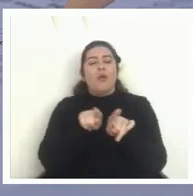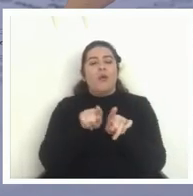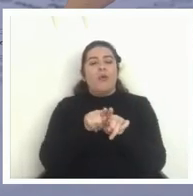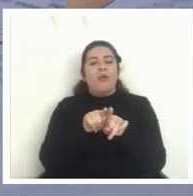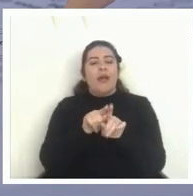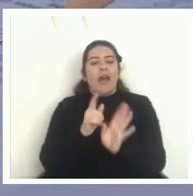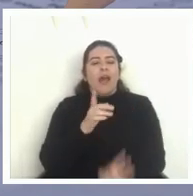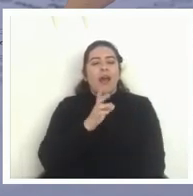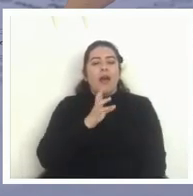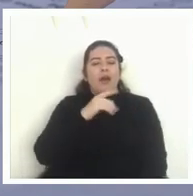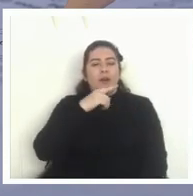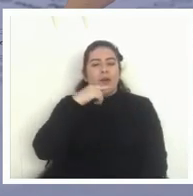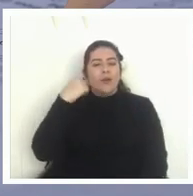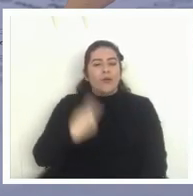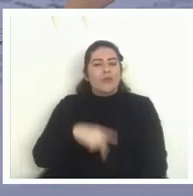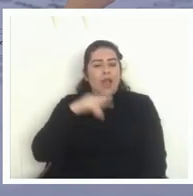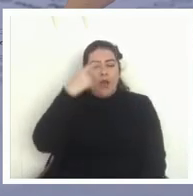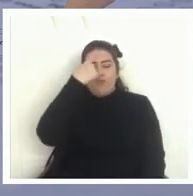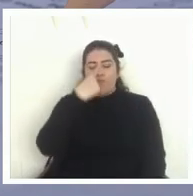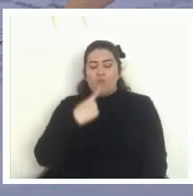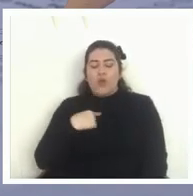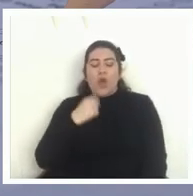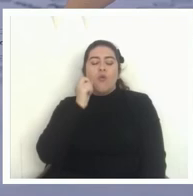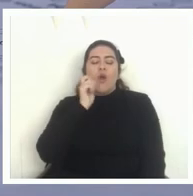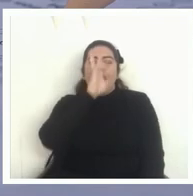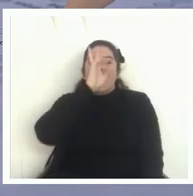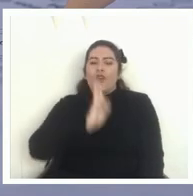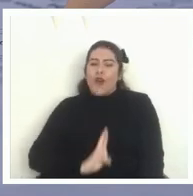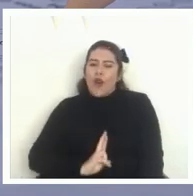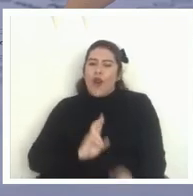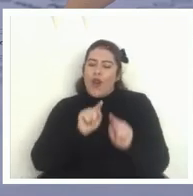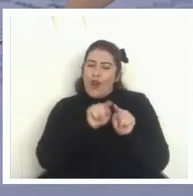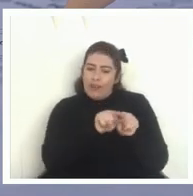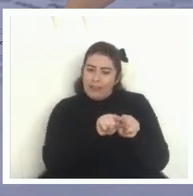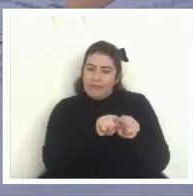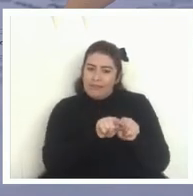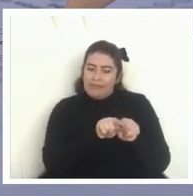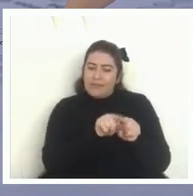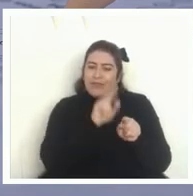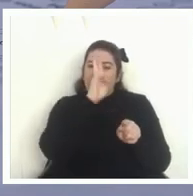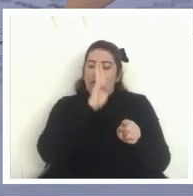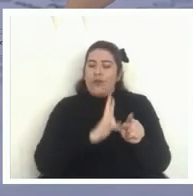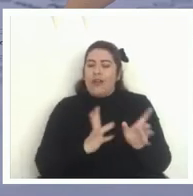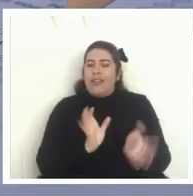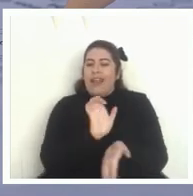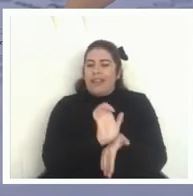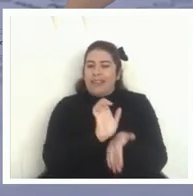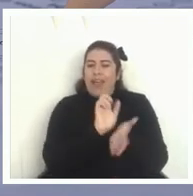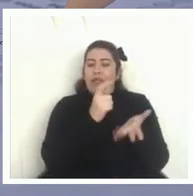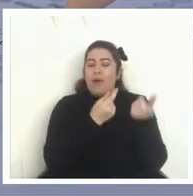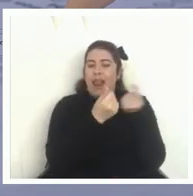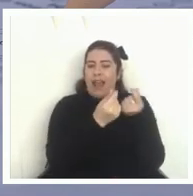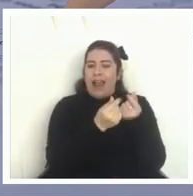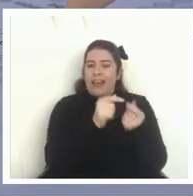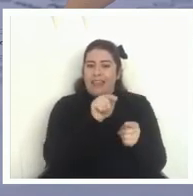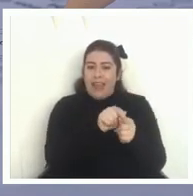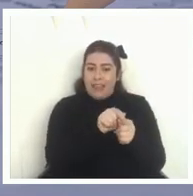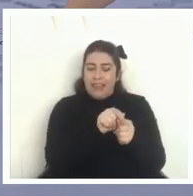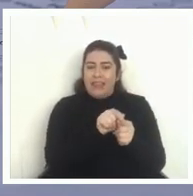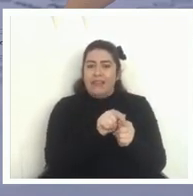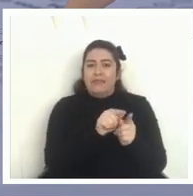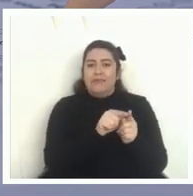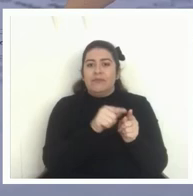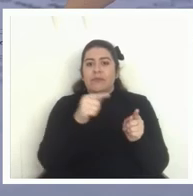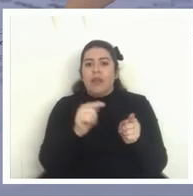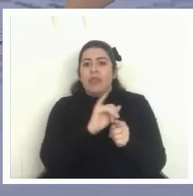nos estamos preguntando sobre cuál es el rol del estado en educación sobre cuál es el rol del estado en el aseguramiento de la calidad que es un poco lo que hemos conversado acá y